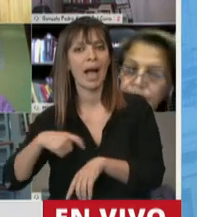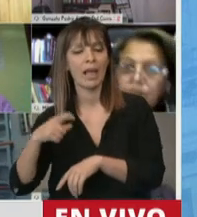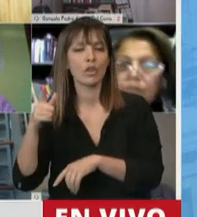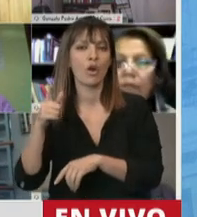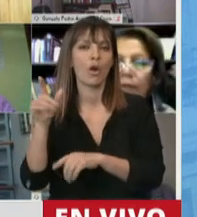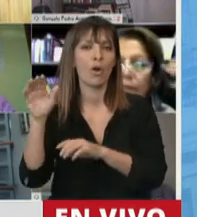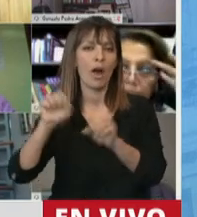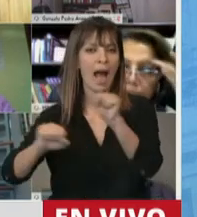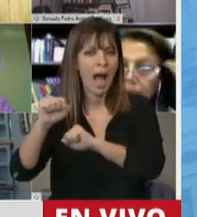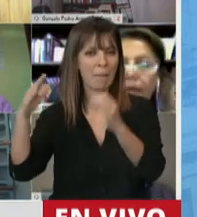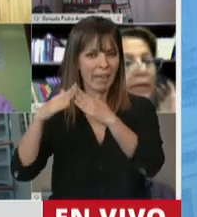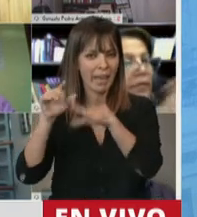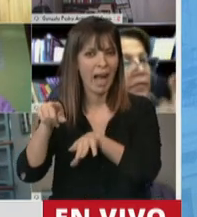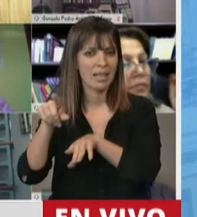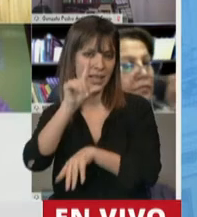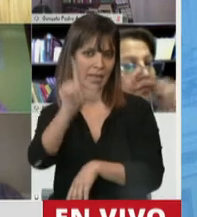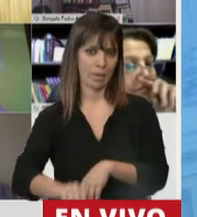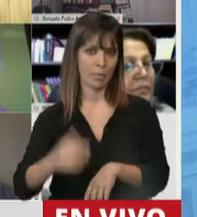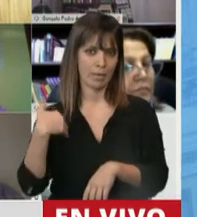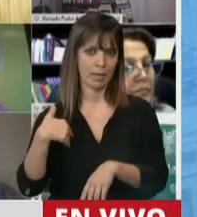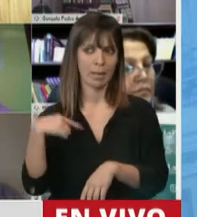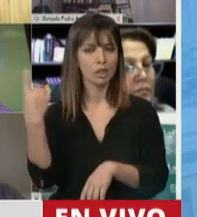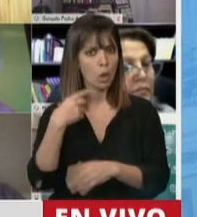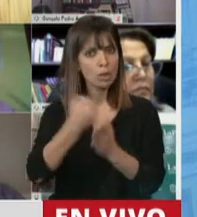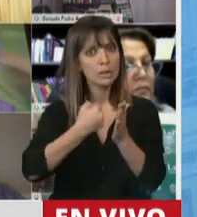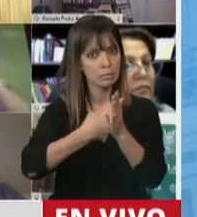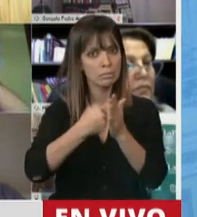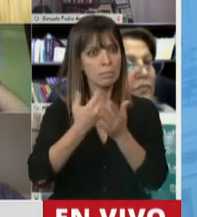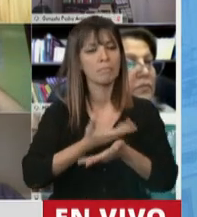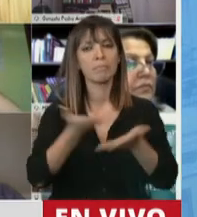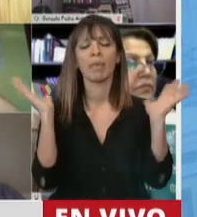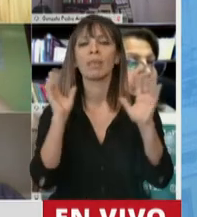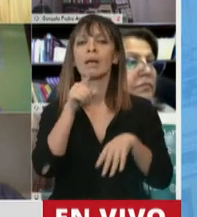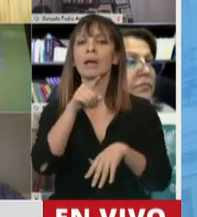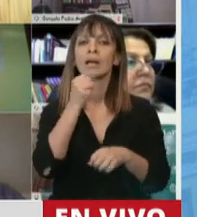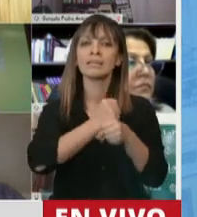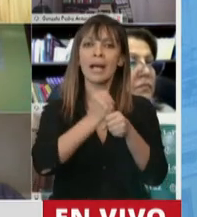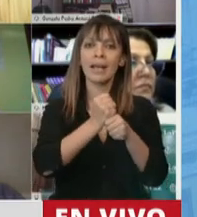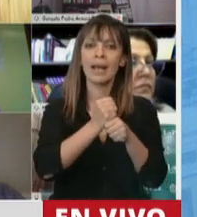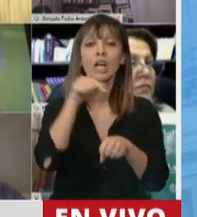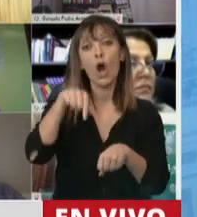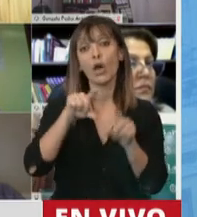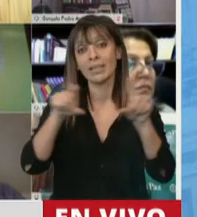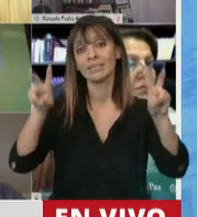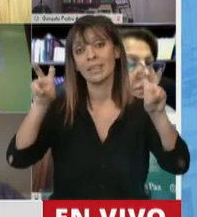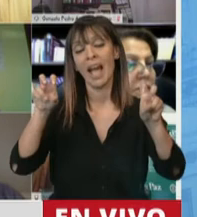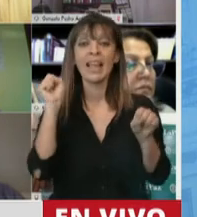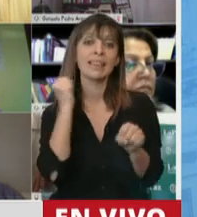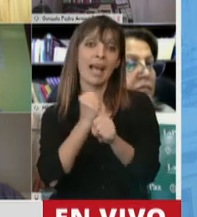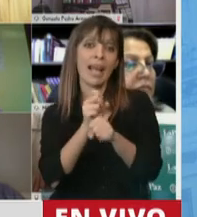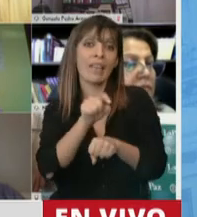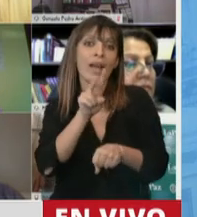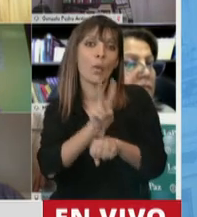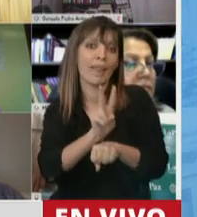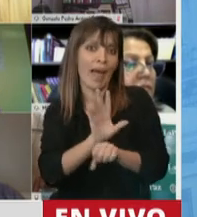República Argentina, estos planteos de visibilizar y valorar estas tareas que hoy se llaman tareas de cuidado, pero que nosotros las